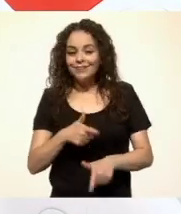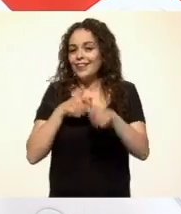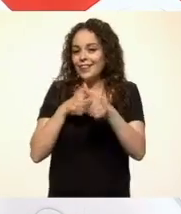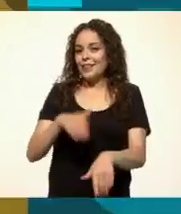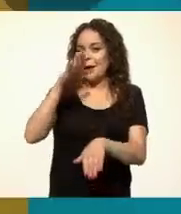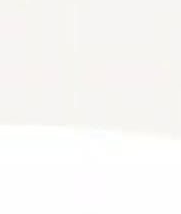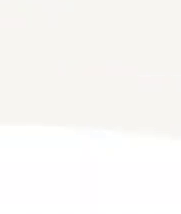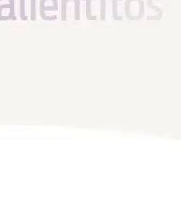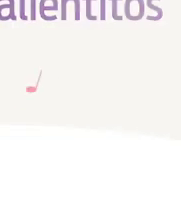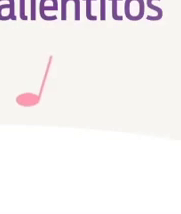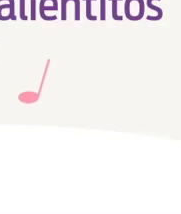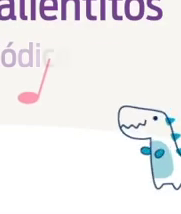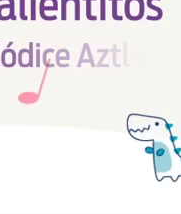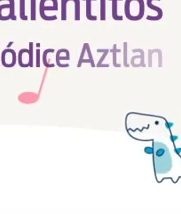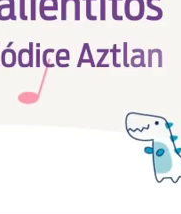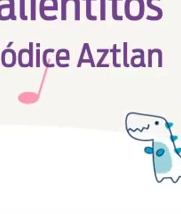con más.